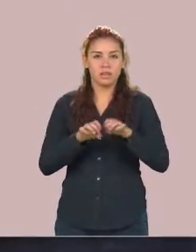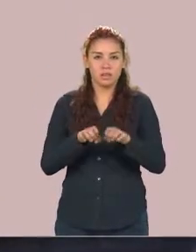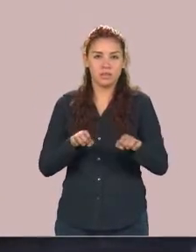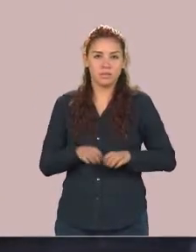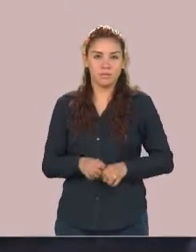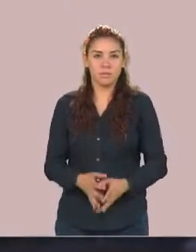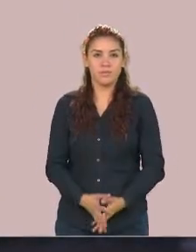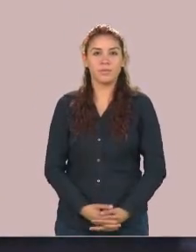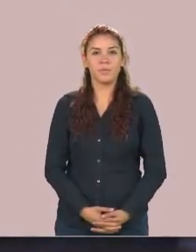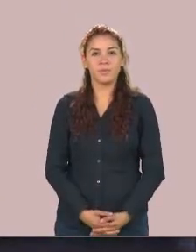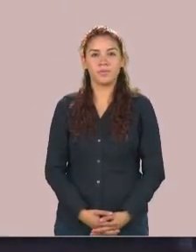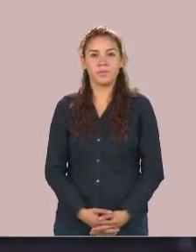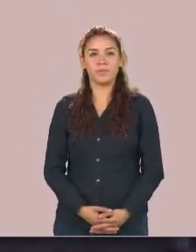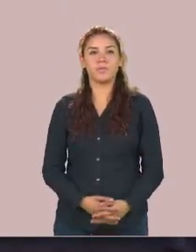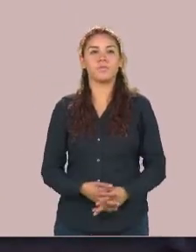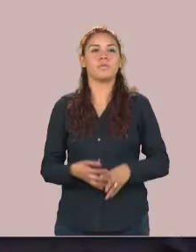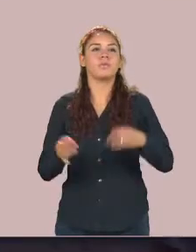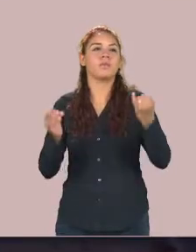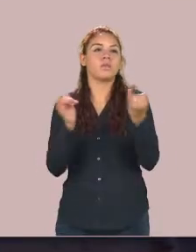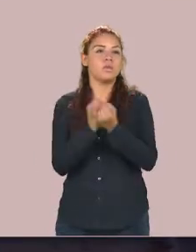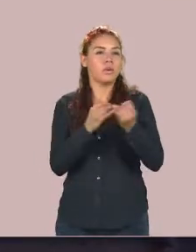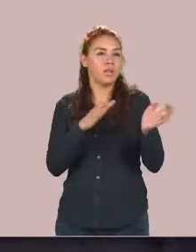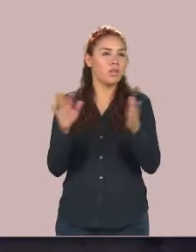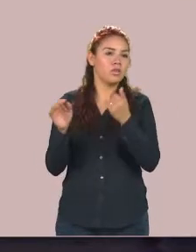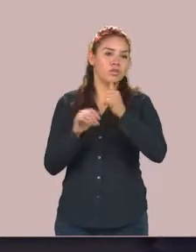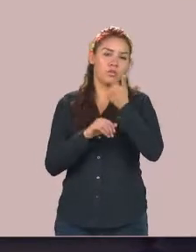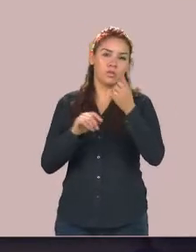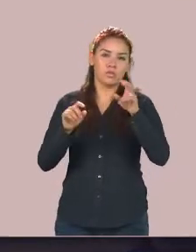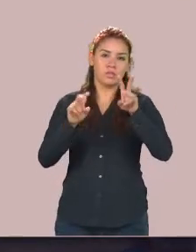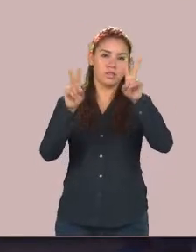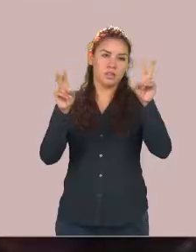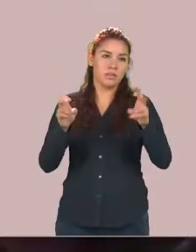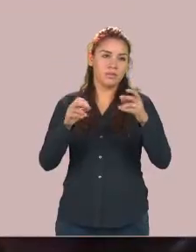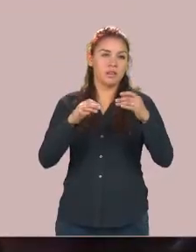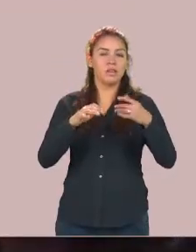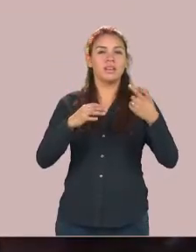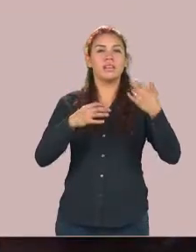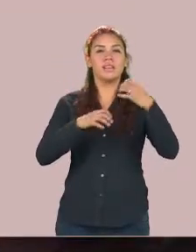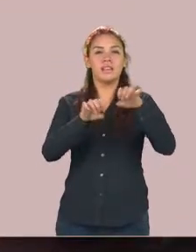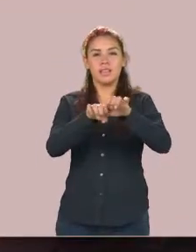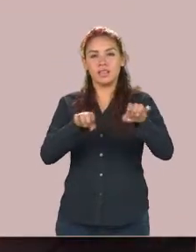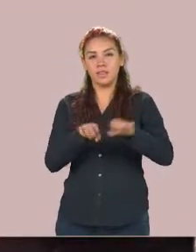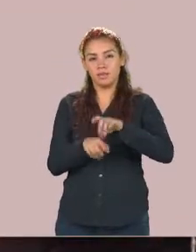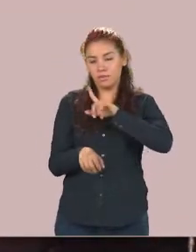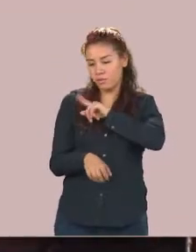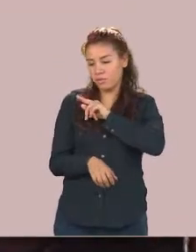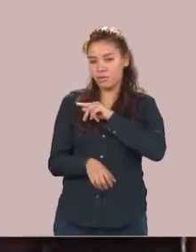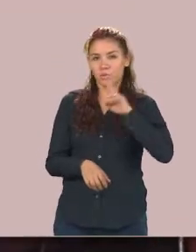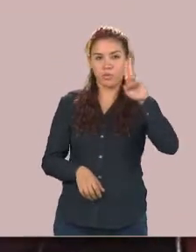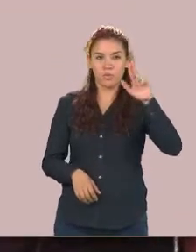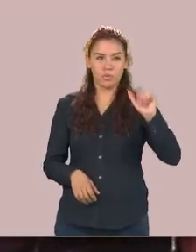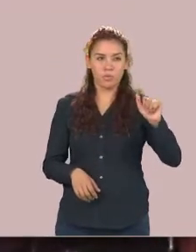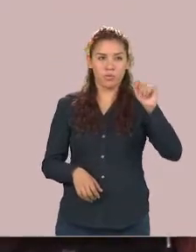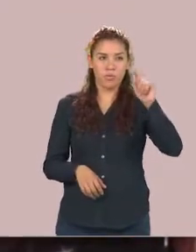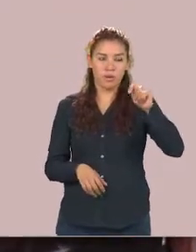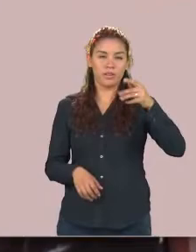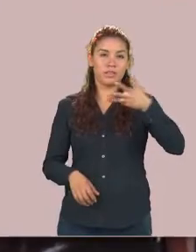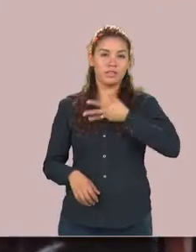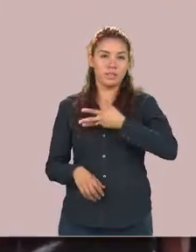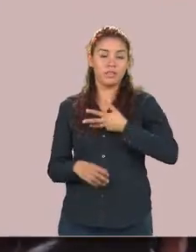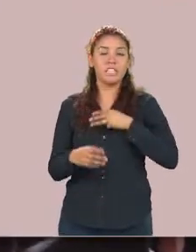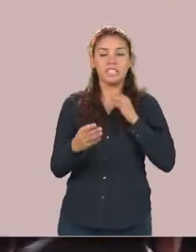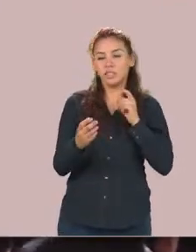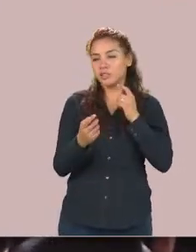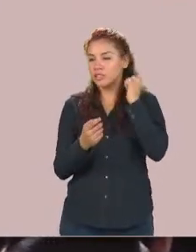tocamos pues también temas de básquetbol ya que el club de corcamino igual victoria de la liga nacional de baloncesto profesional sigue muy de cerca de la